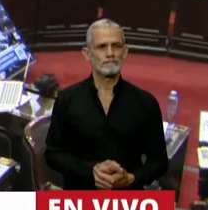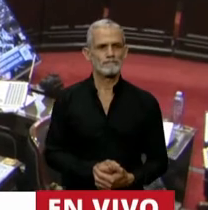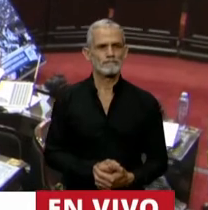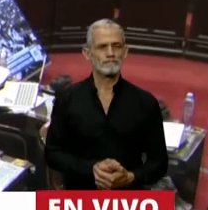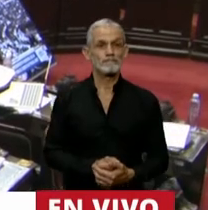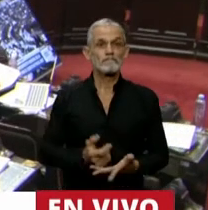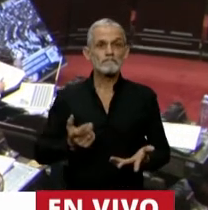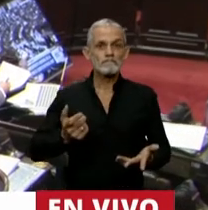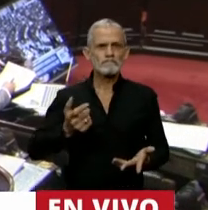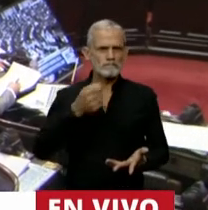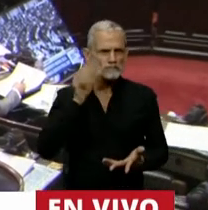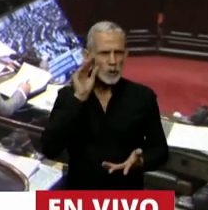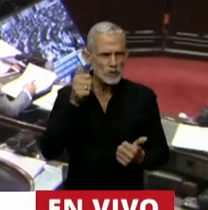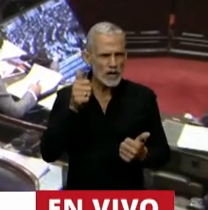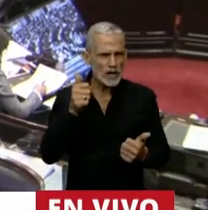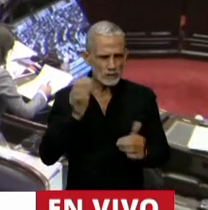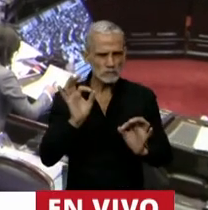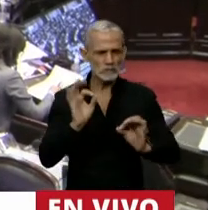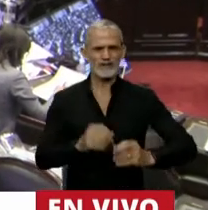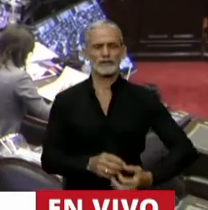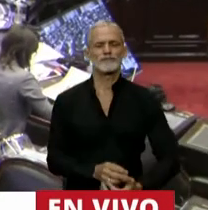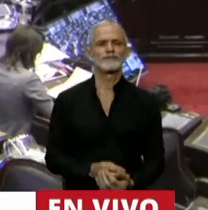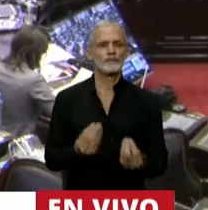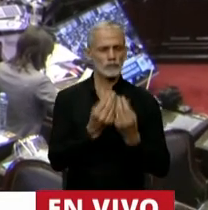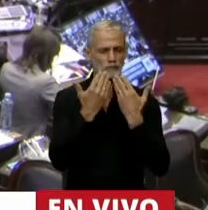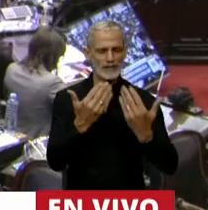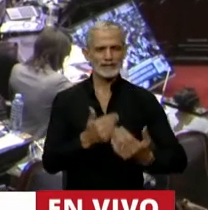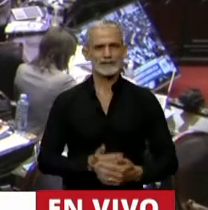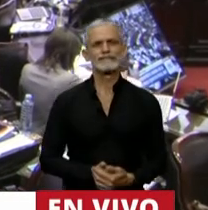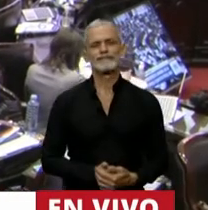No sé si ahí se... Sí. Muchas gracias, Presidenta.